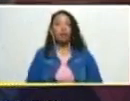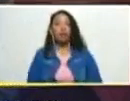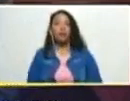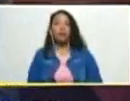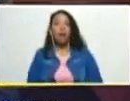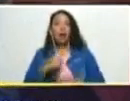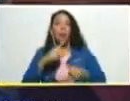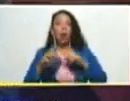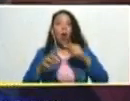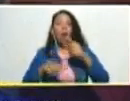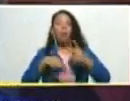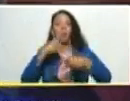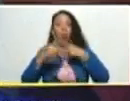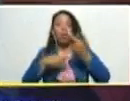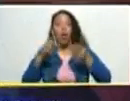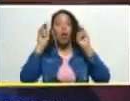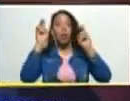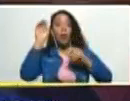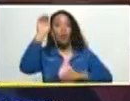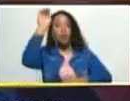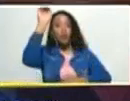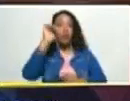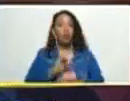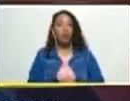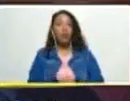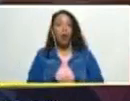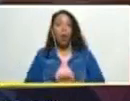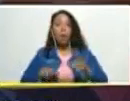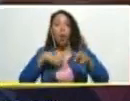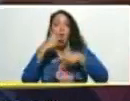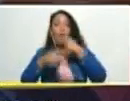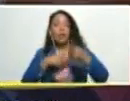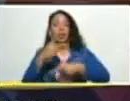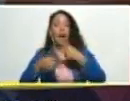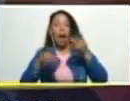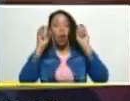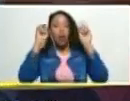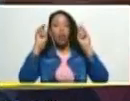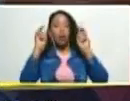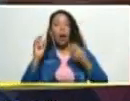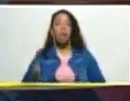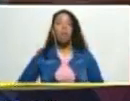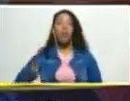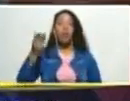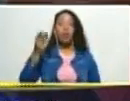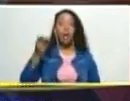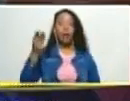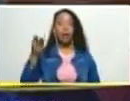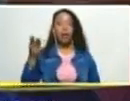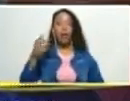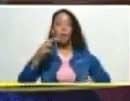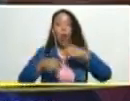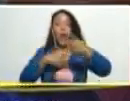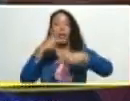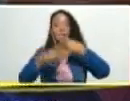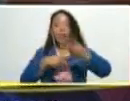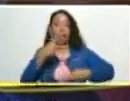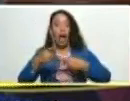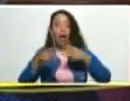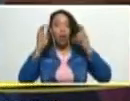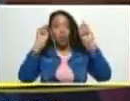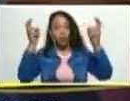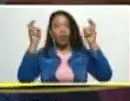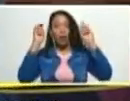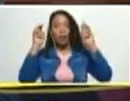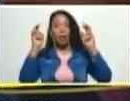repolitizarla con los temas de futuro repolitizarla con los temas importantes repolitizarla con los temas